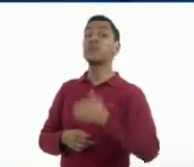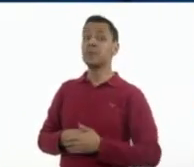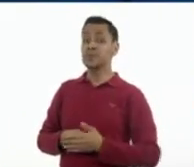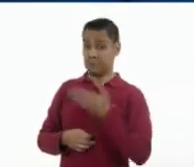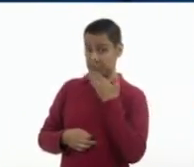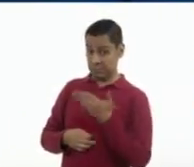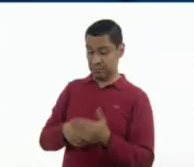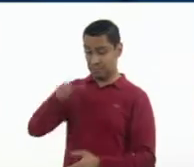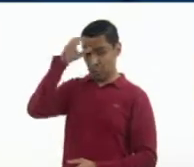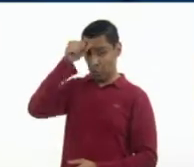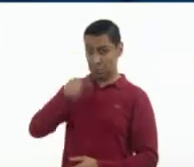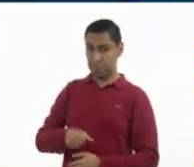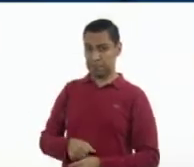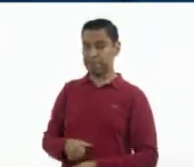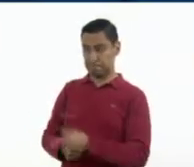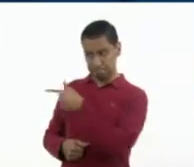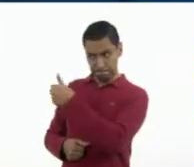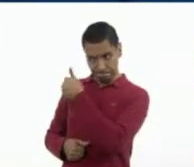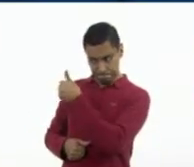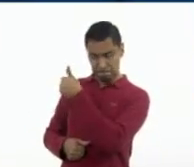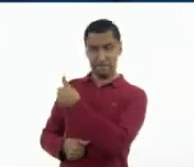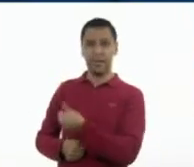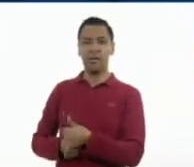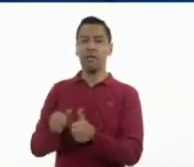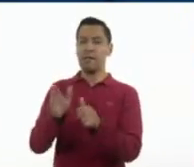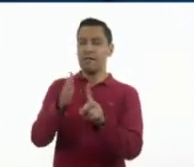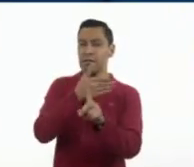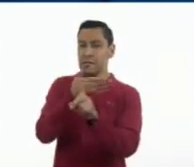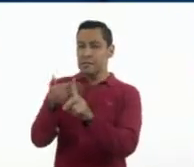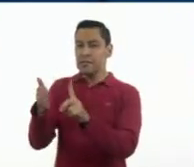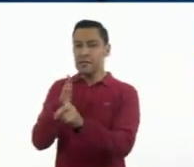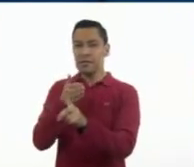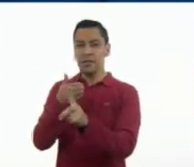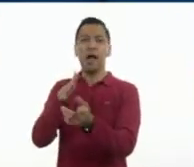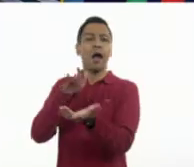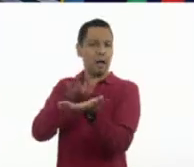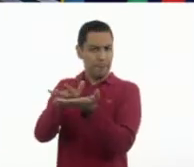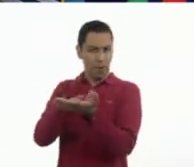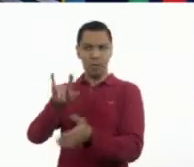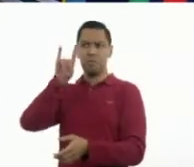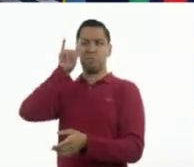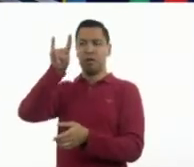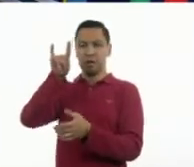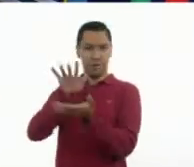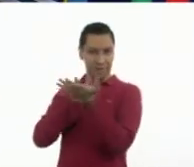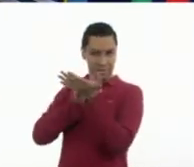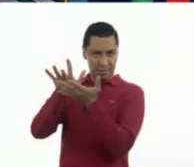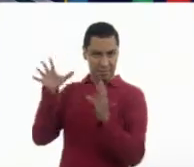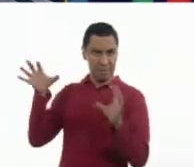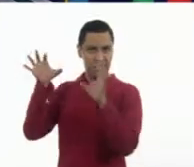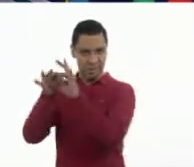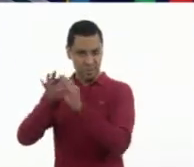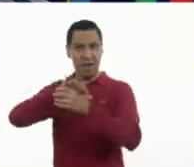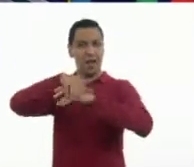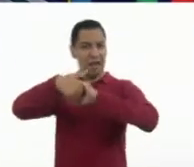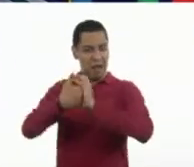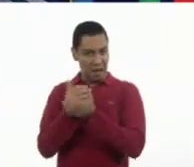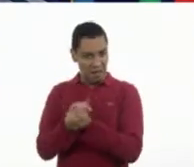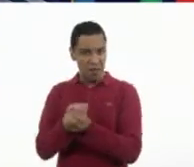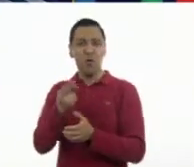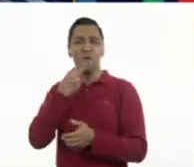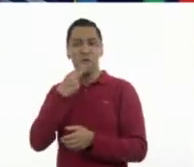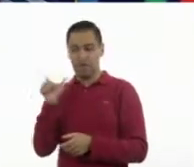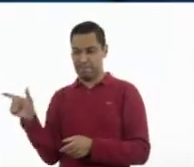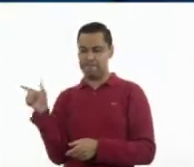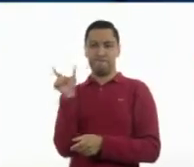bien, muy bien, Juan, persuadiendo de alguna manera, apoyando a estos dibujos que estamos viendo de lavado de manos. Muy bien. Esto es